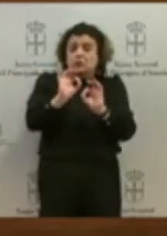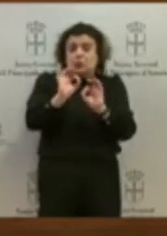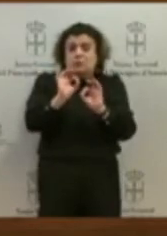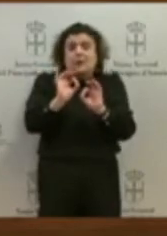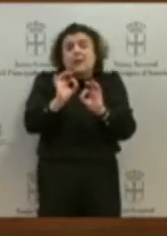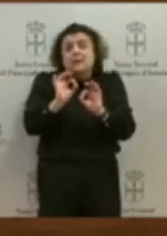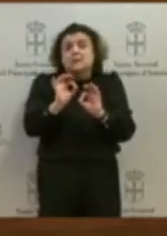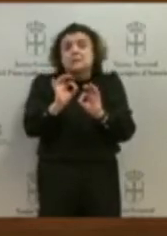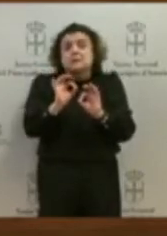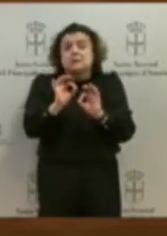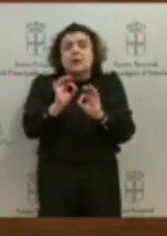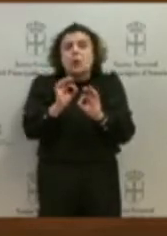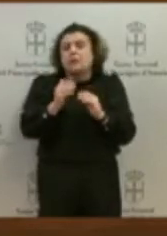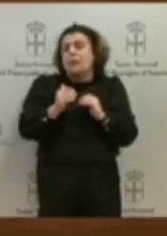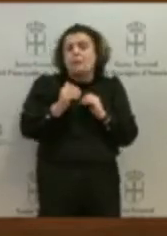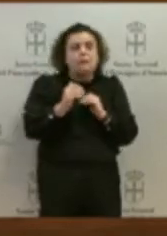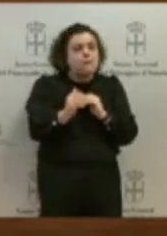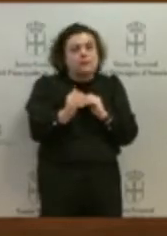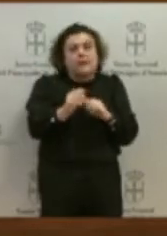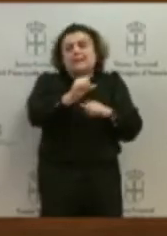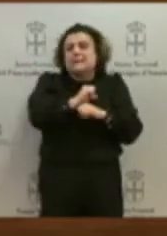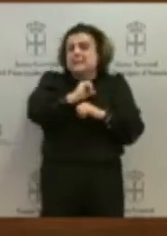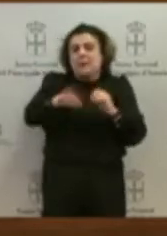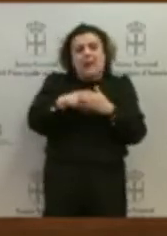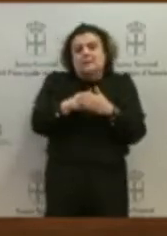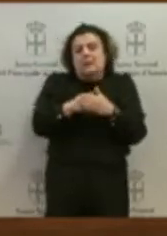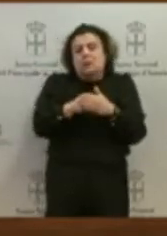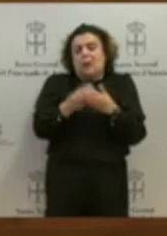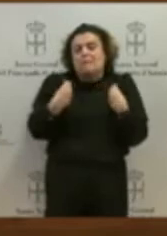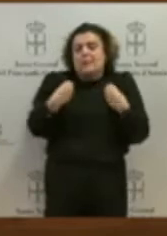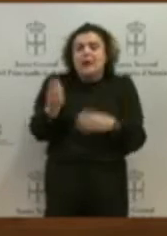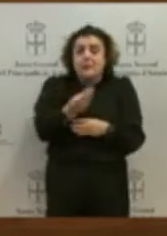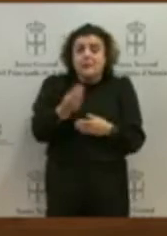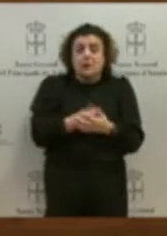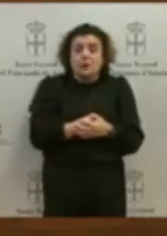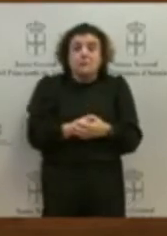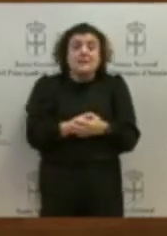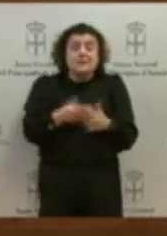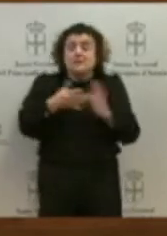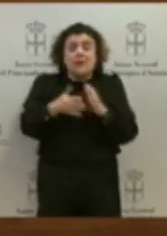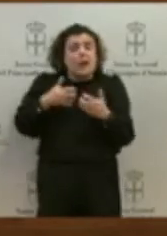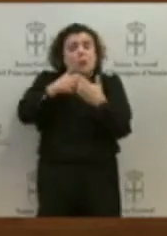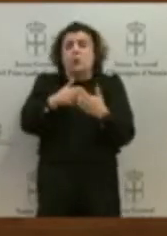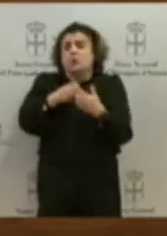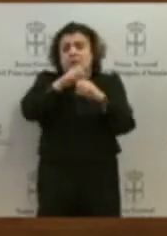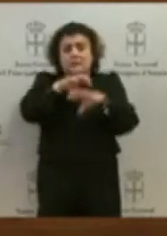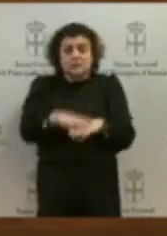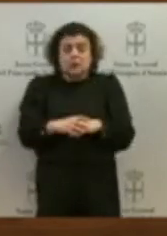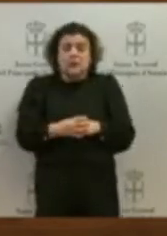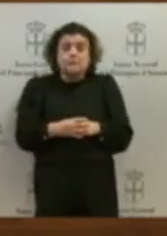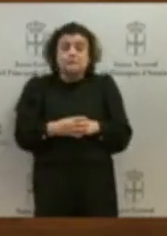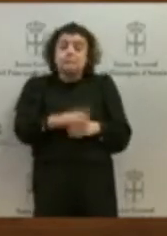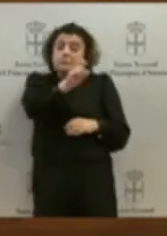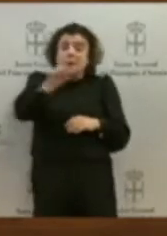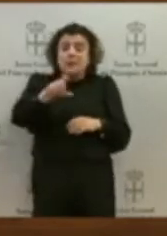espera ye amarga. Lucha feminista pero lucha histórica. Ahora, los jóvenes asturianos sabemos también otros de los problemas